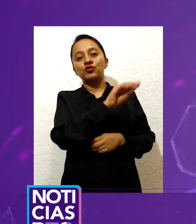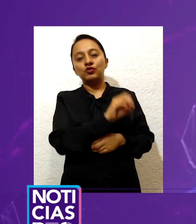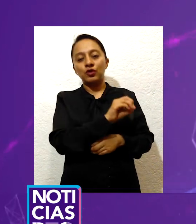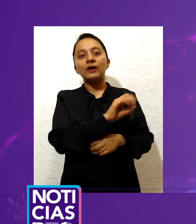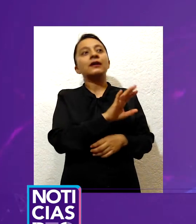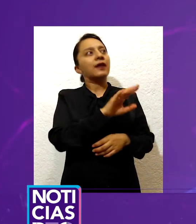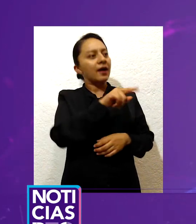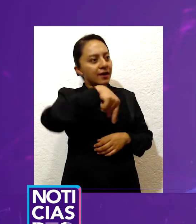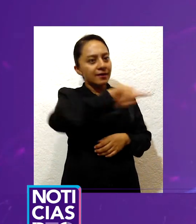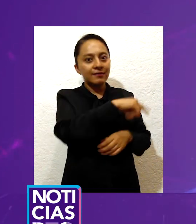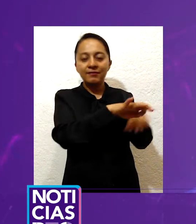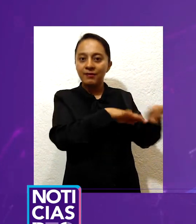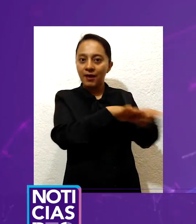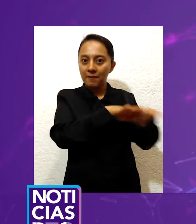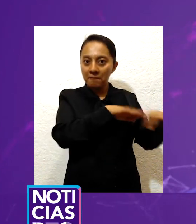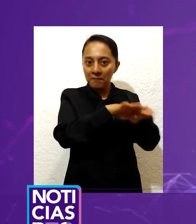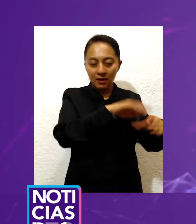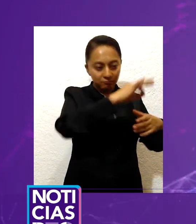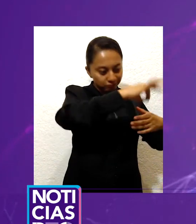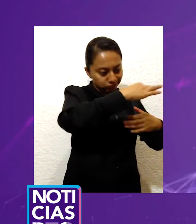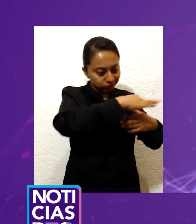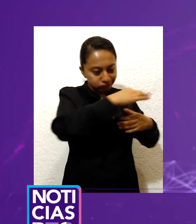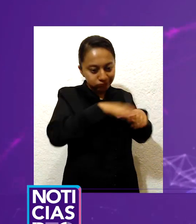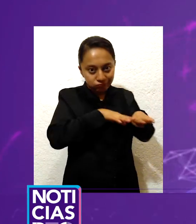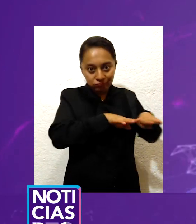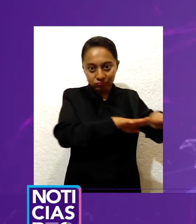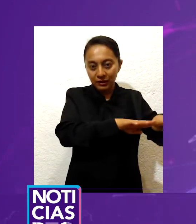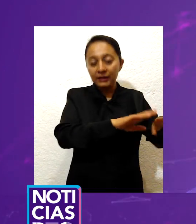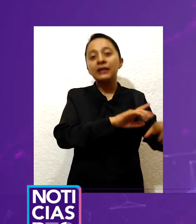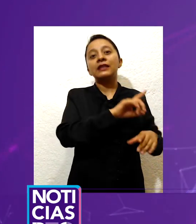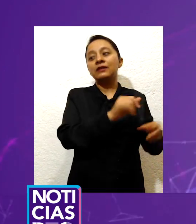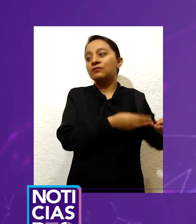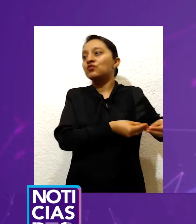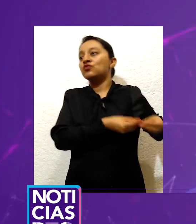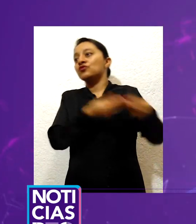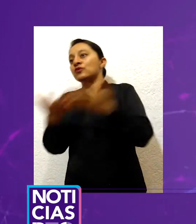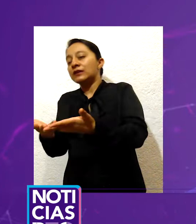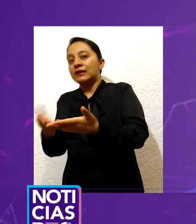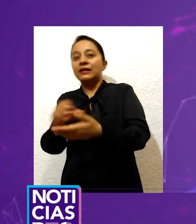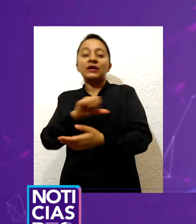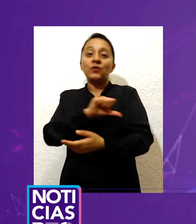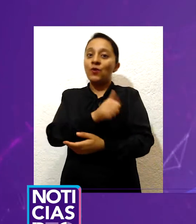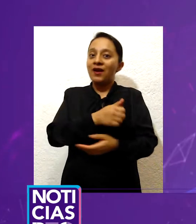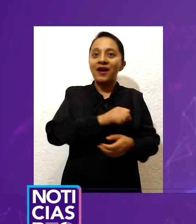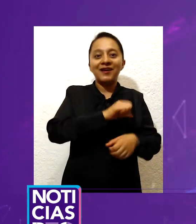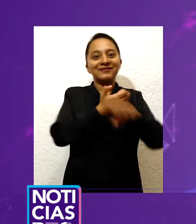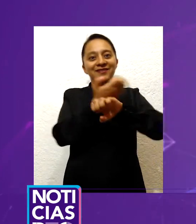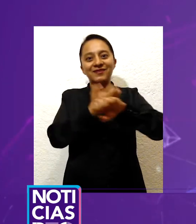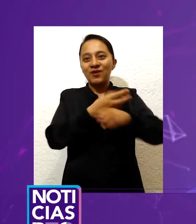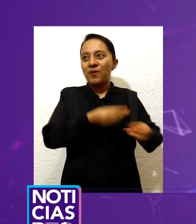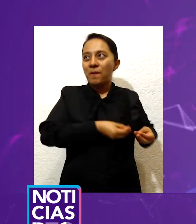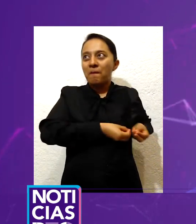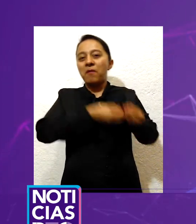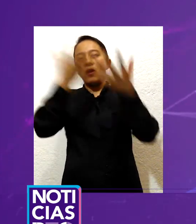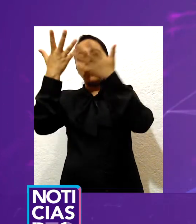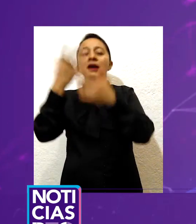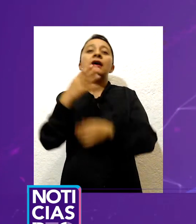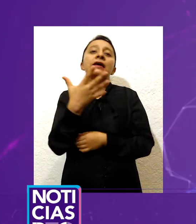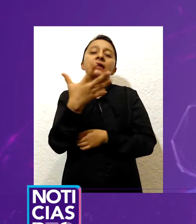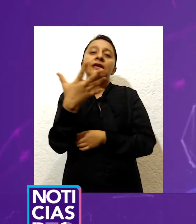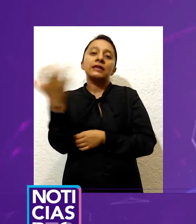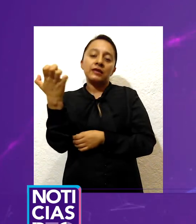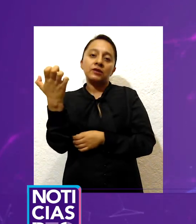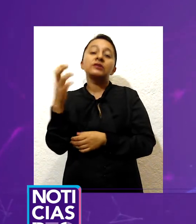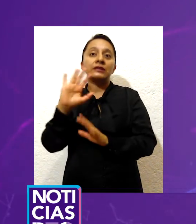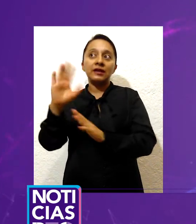a elaborarlos y dar respuesta a la demanda que se tiene, ya que incluso se enviaron a Estados Unidos 500 y se cuenta con un pedido de 5 mil que